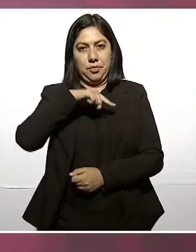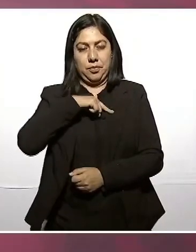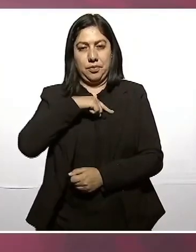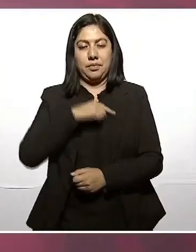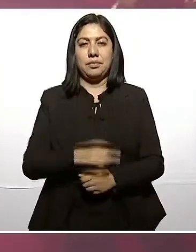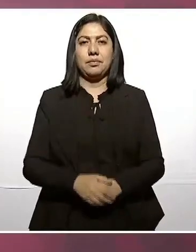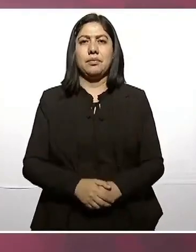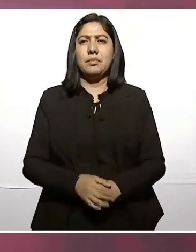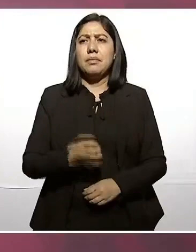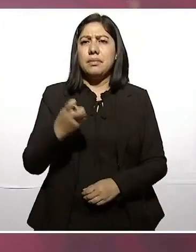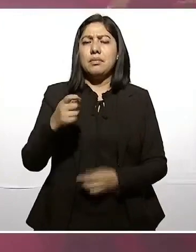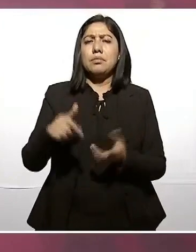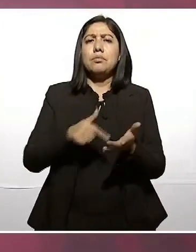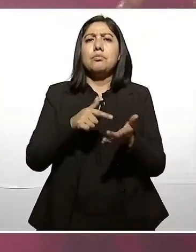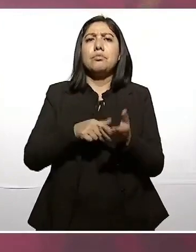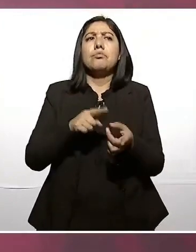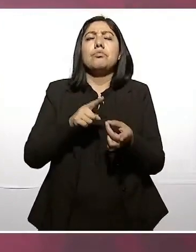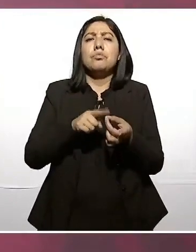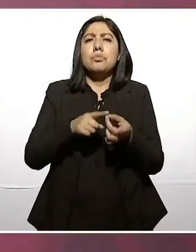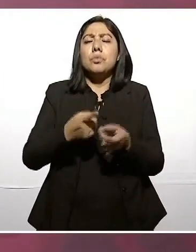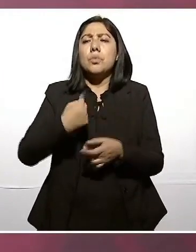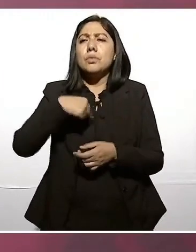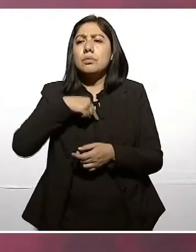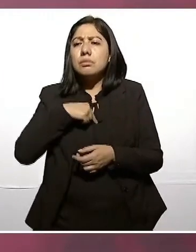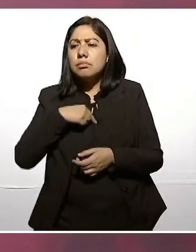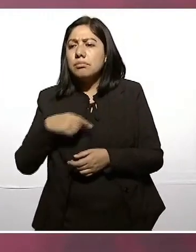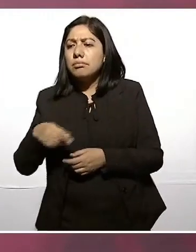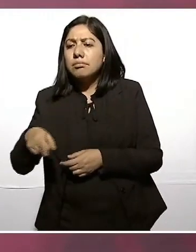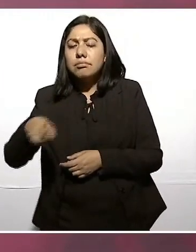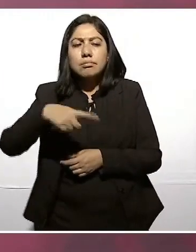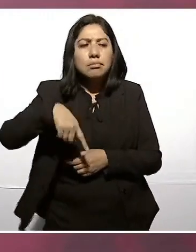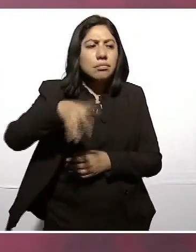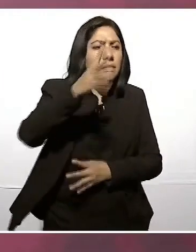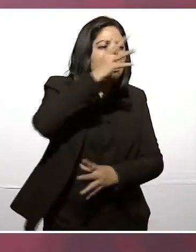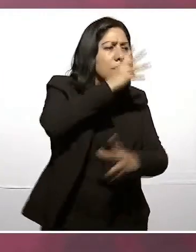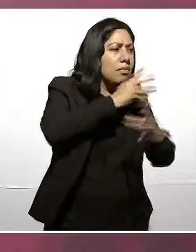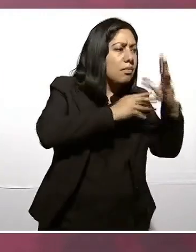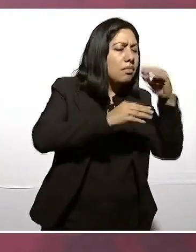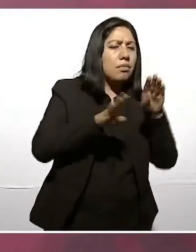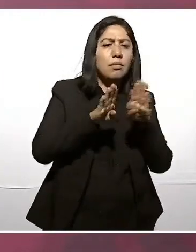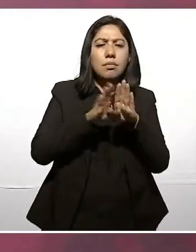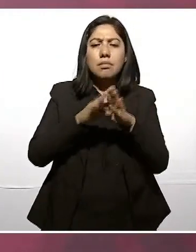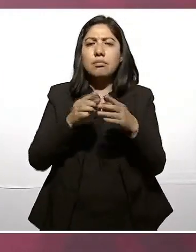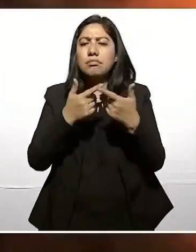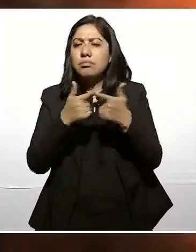¿De dónde más vamos a aprender a defender las libertades?